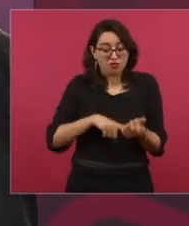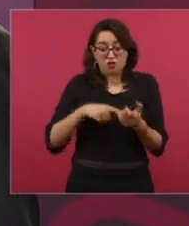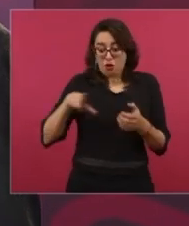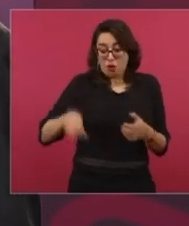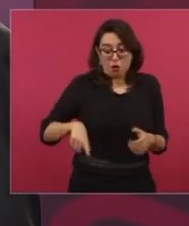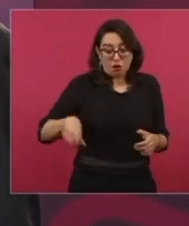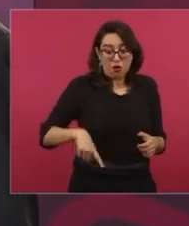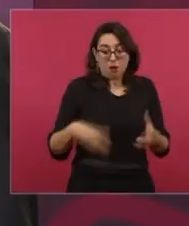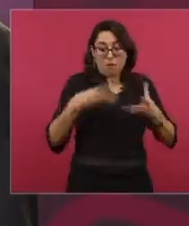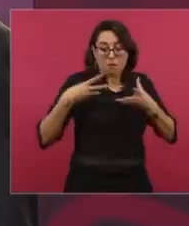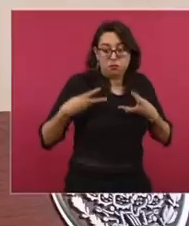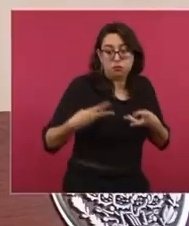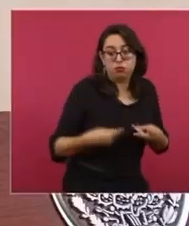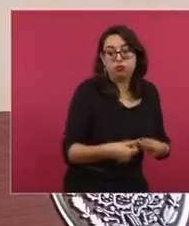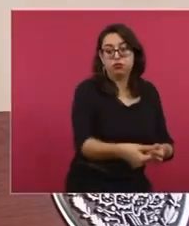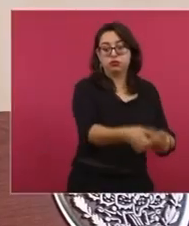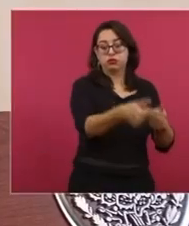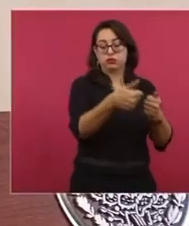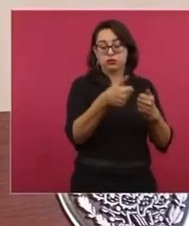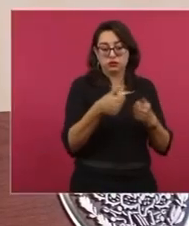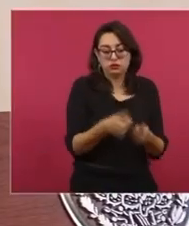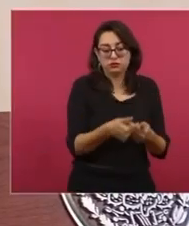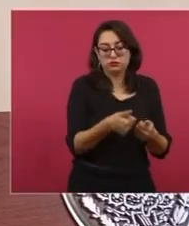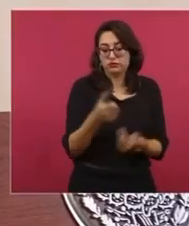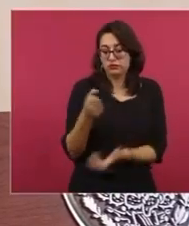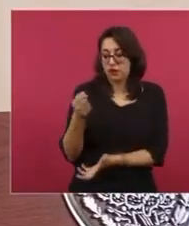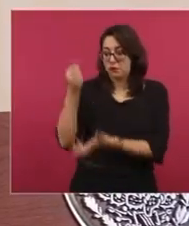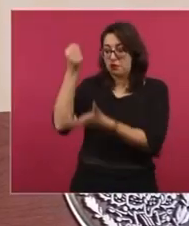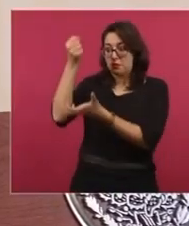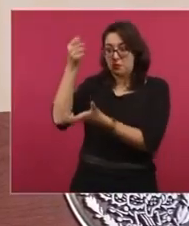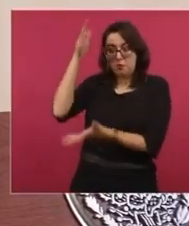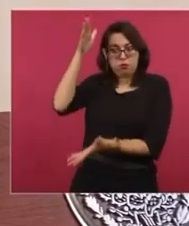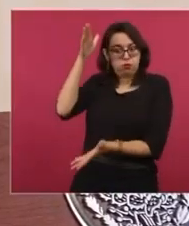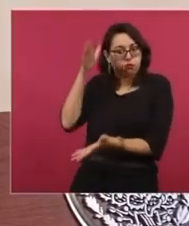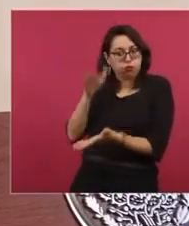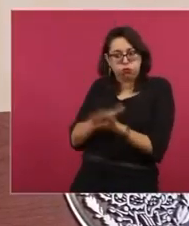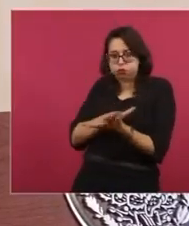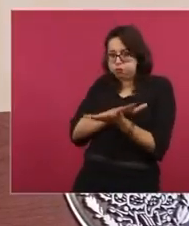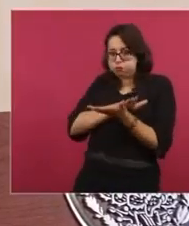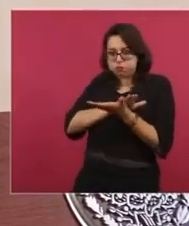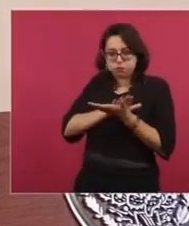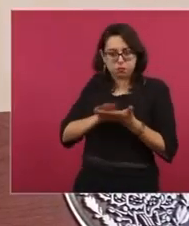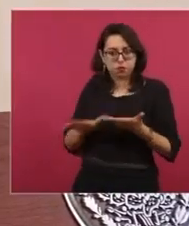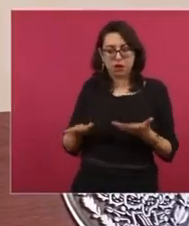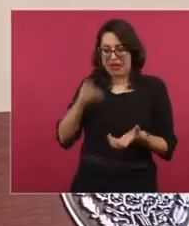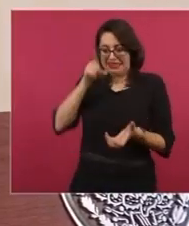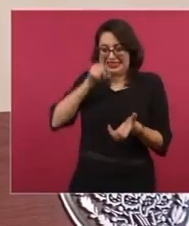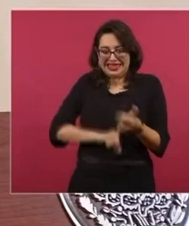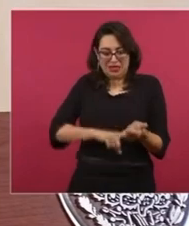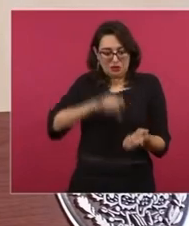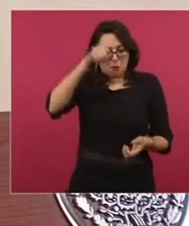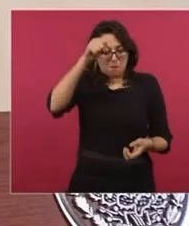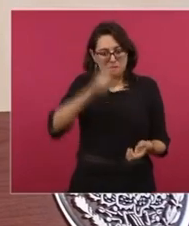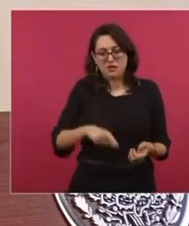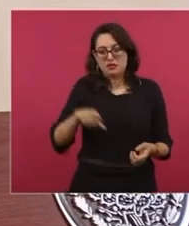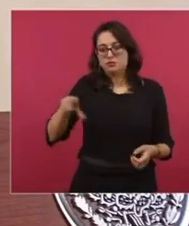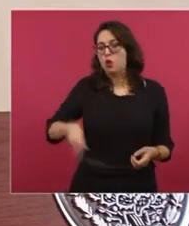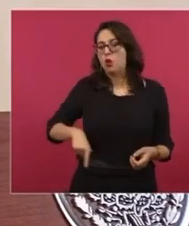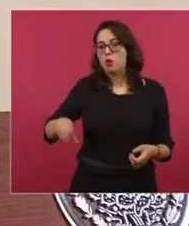El gobierno estaba ensimismado, se tragaba todo el presupuesto público